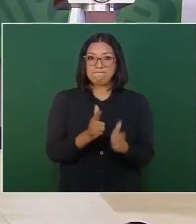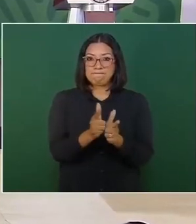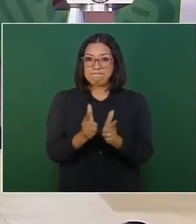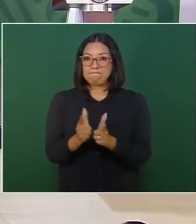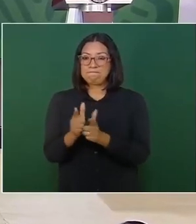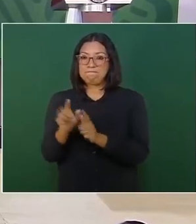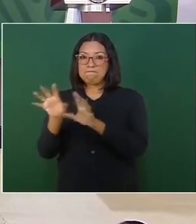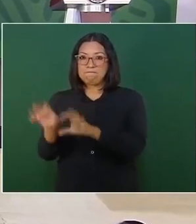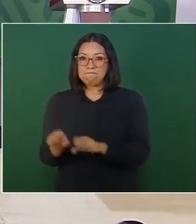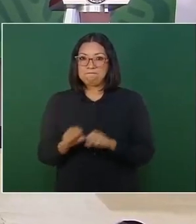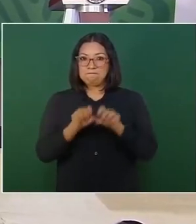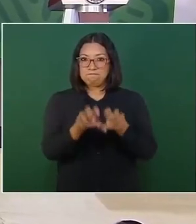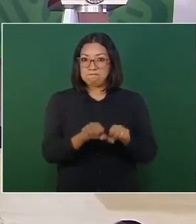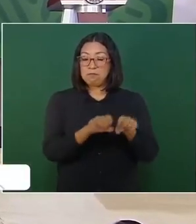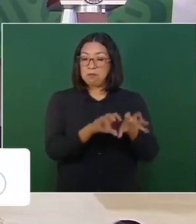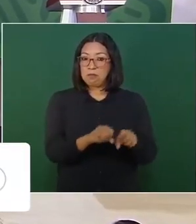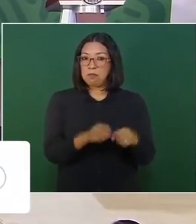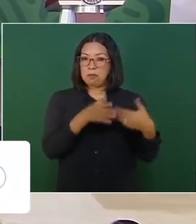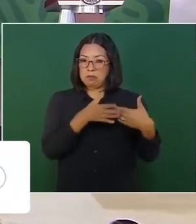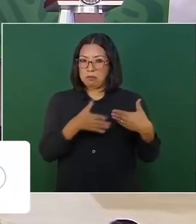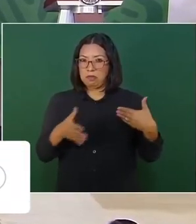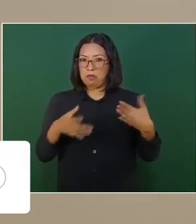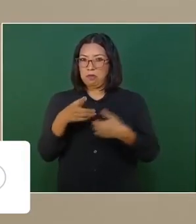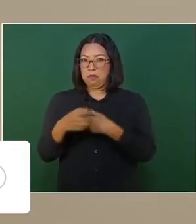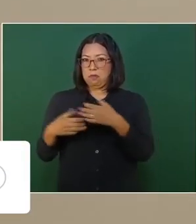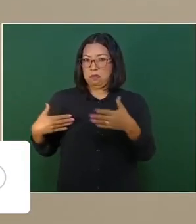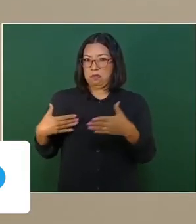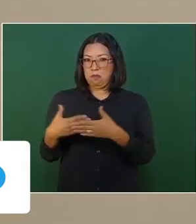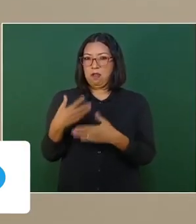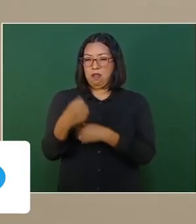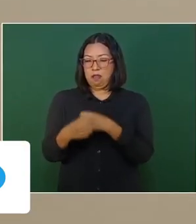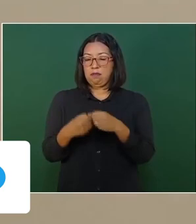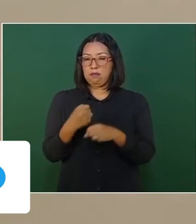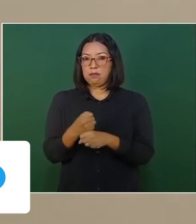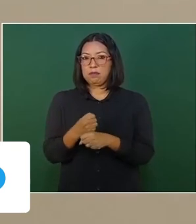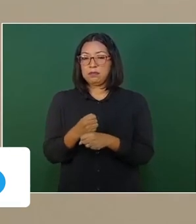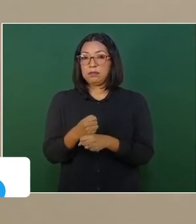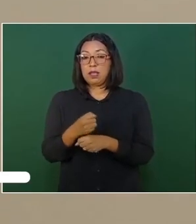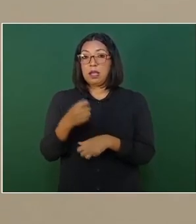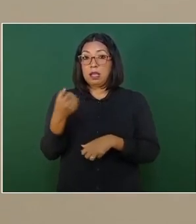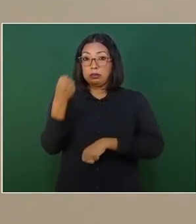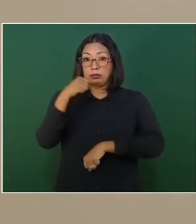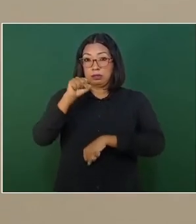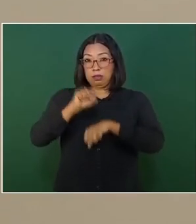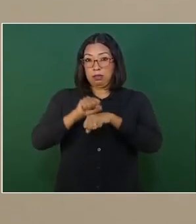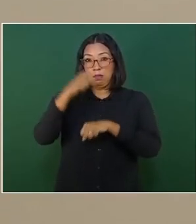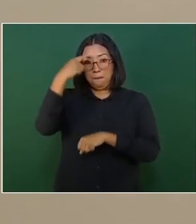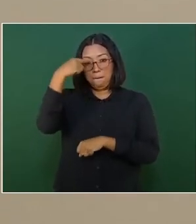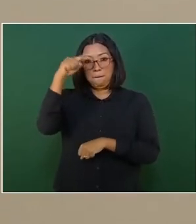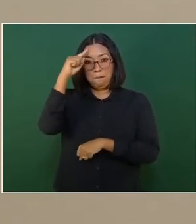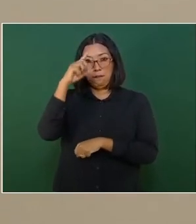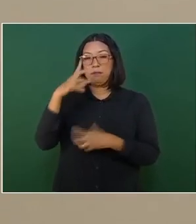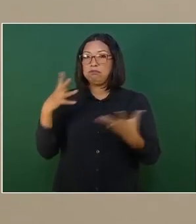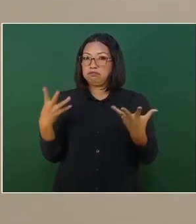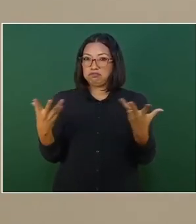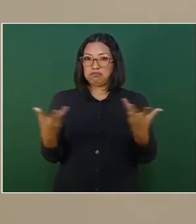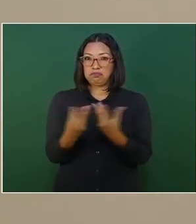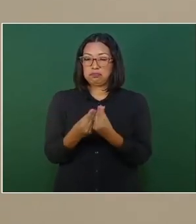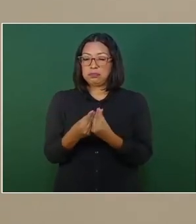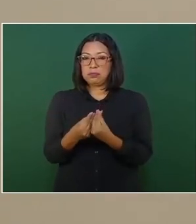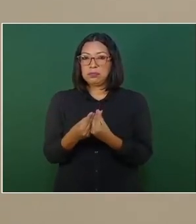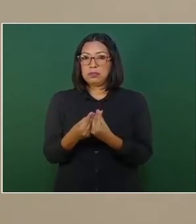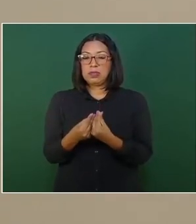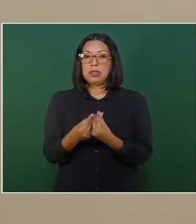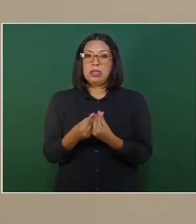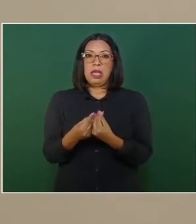en lo que va del año, la Secretaría de la Marina ha asegurado, en cuanto